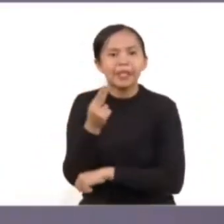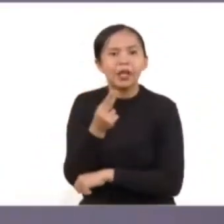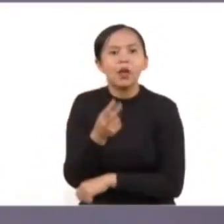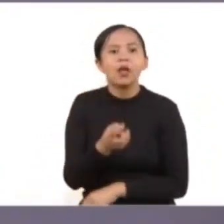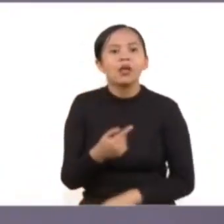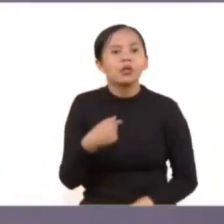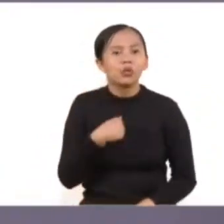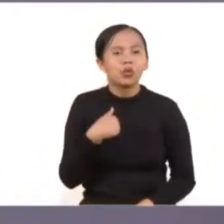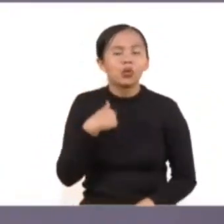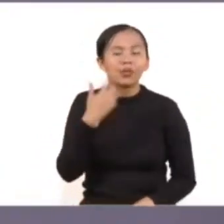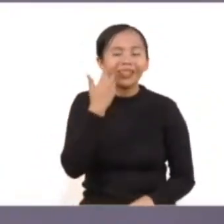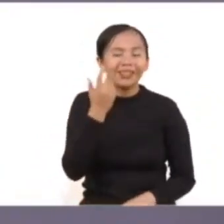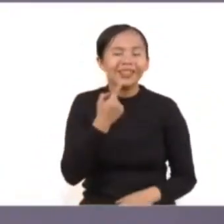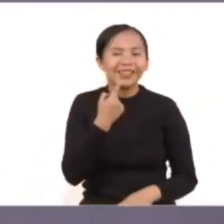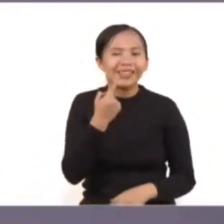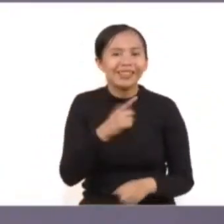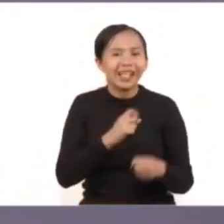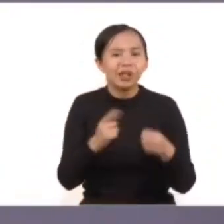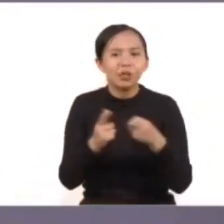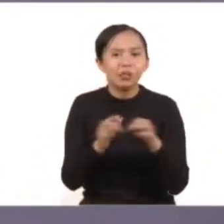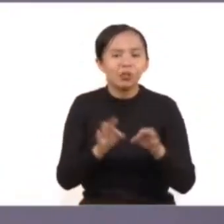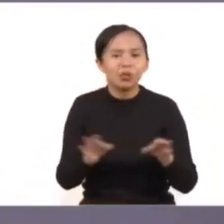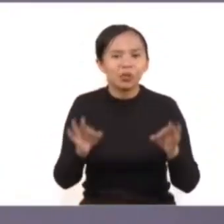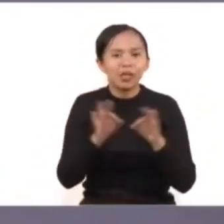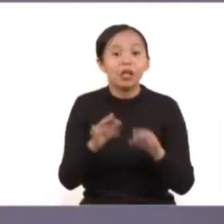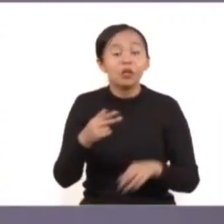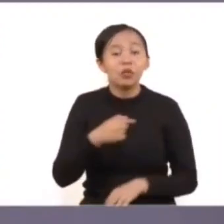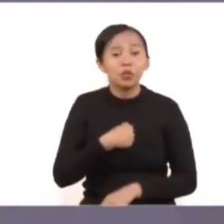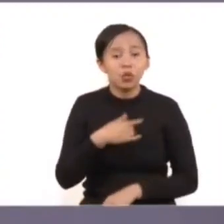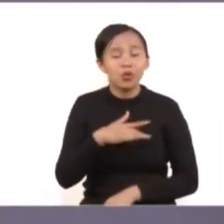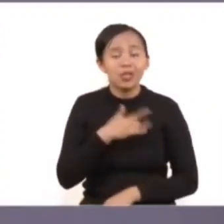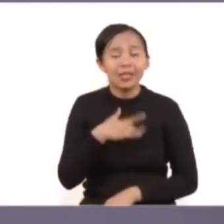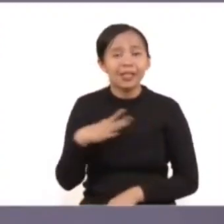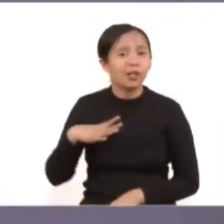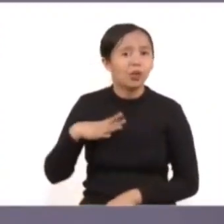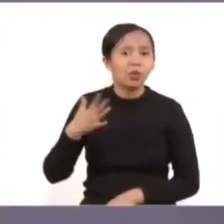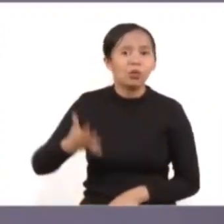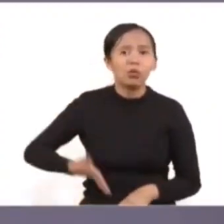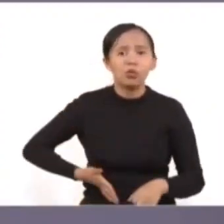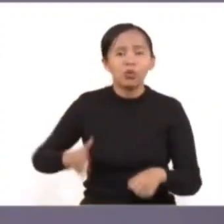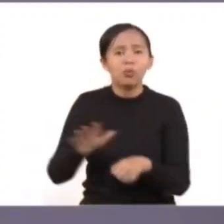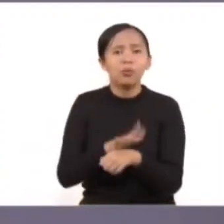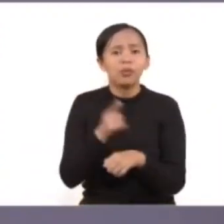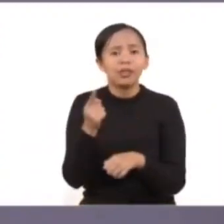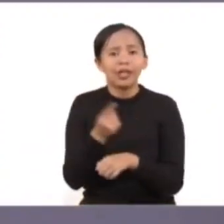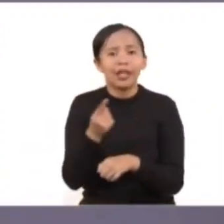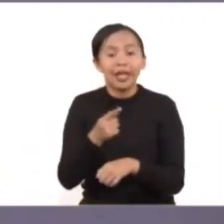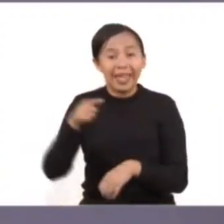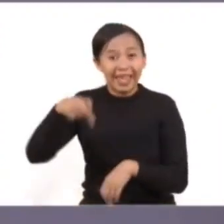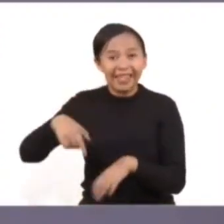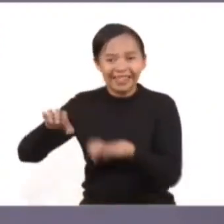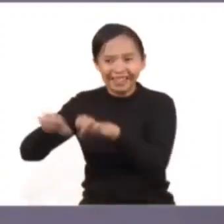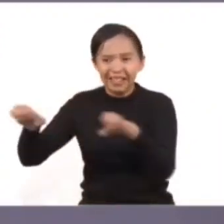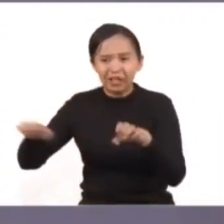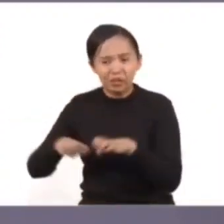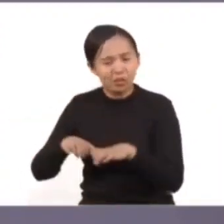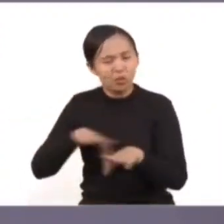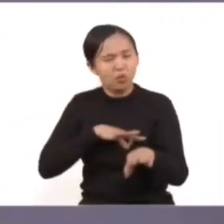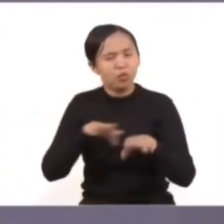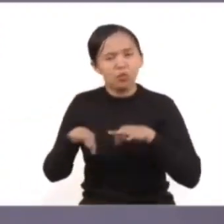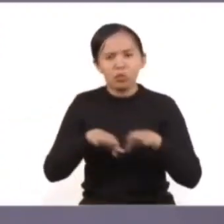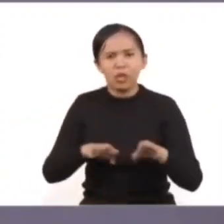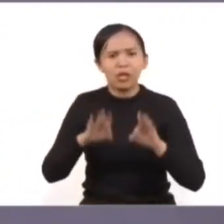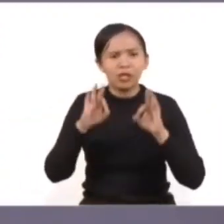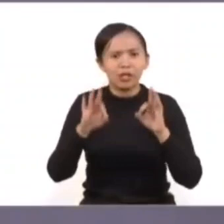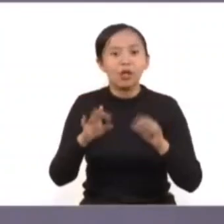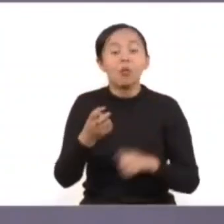Quiero además decir que me siento también muy orgullosa del trabajo que está realizando este equipo y a través